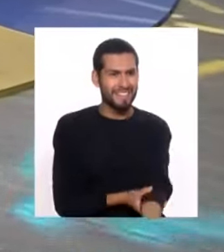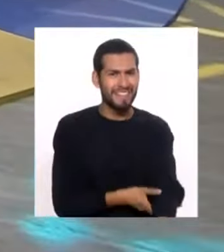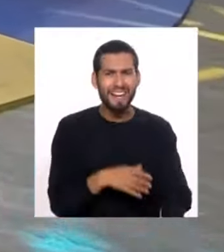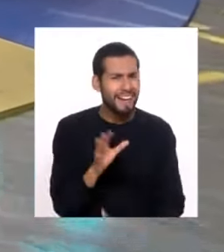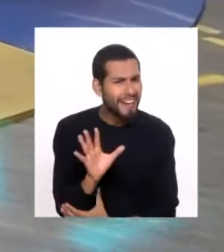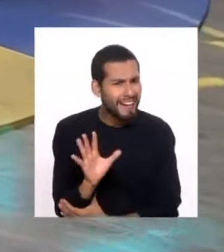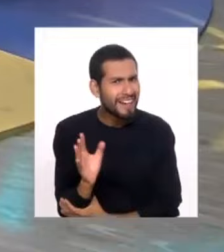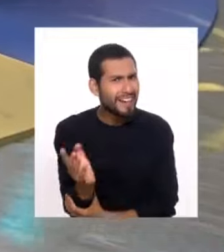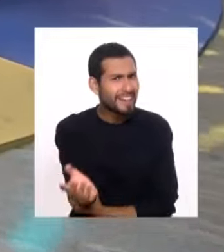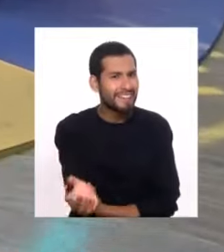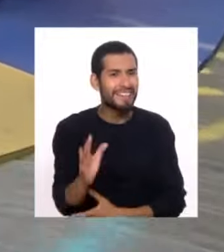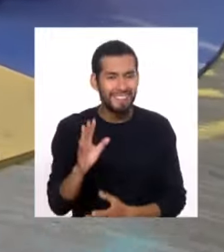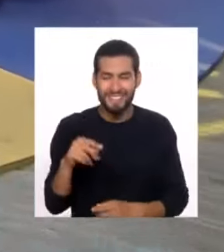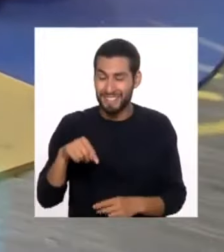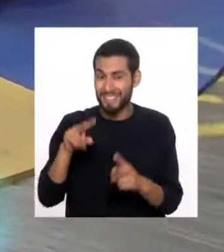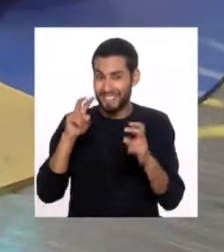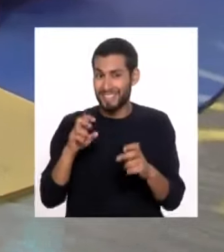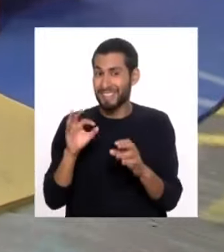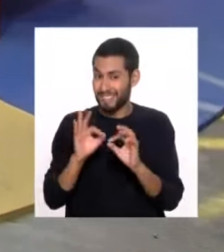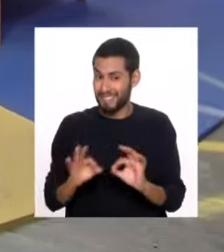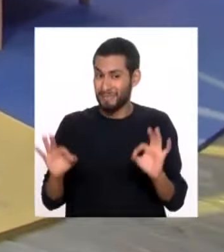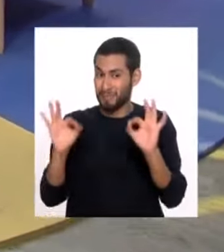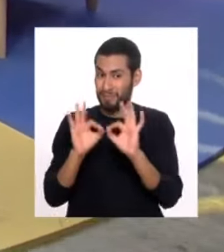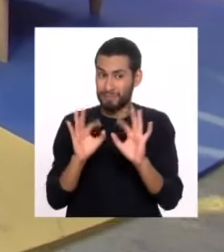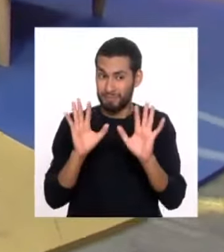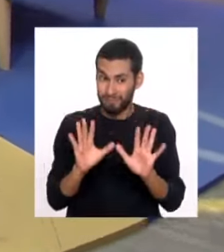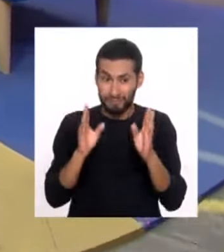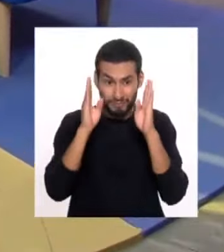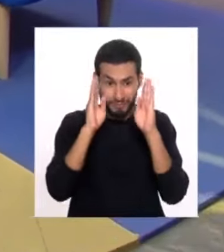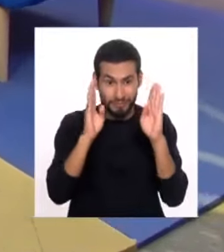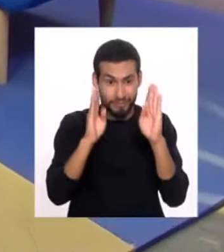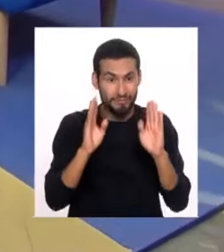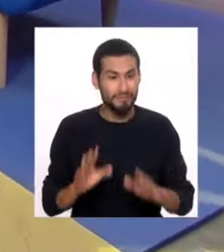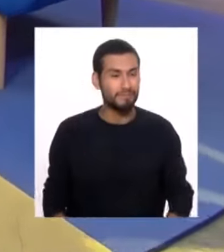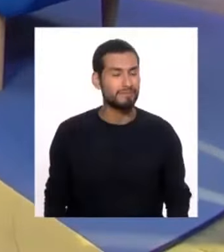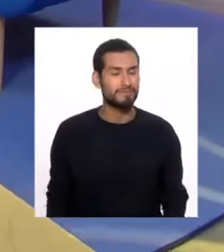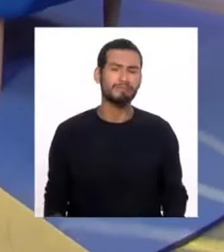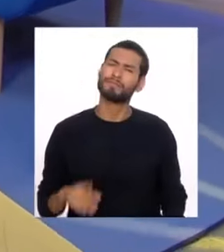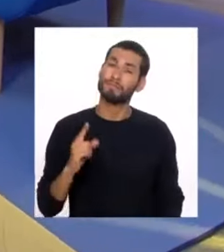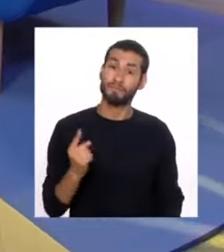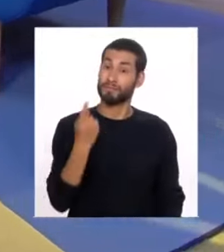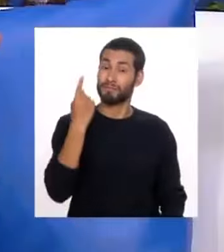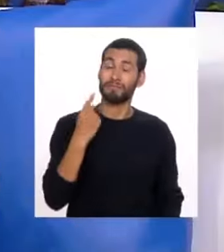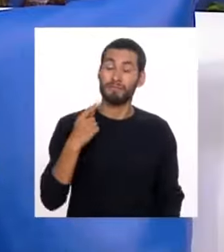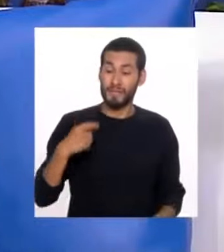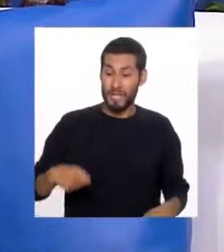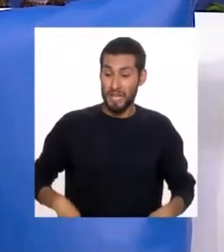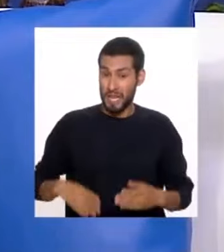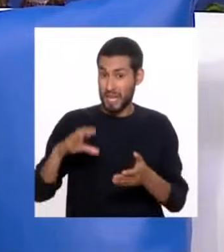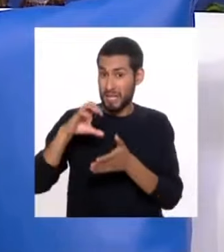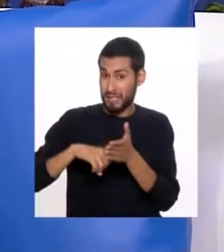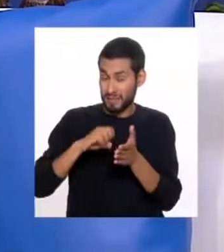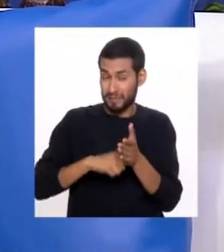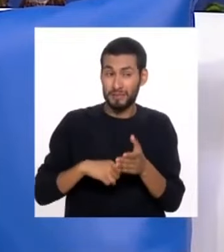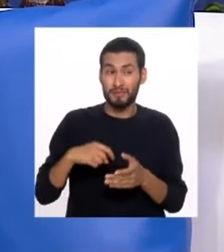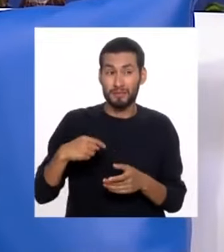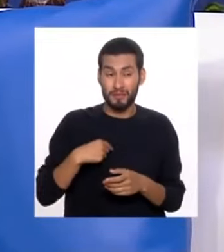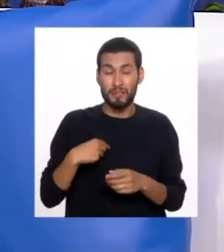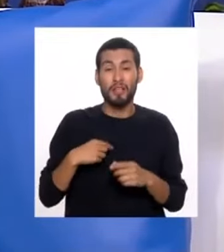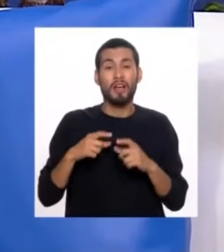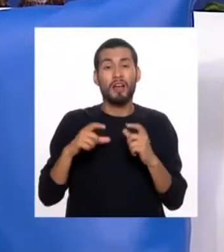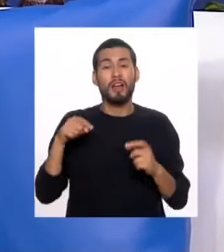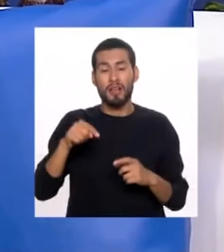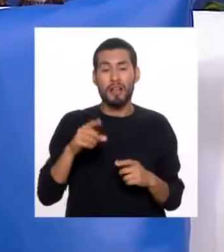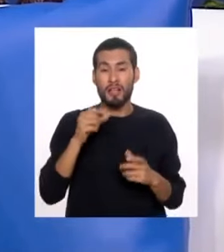favor, que acá entramos a un tema importante. Importante. A ver, les explico. No solamente se deduce gastos con boletas